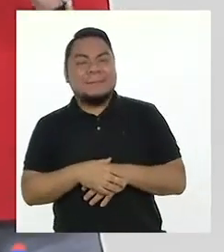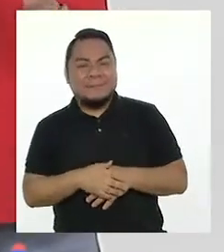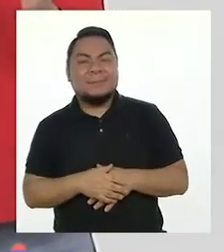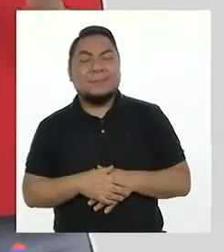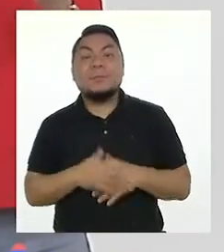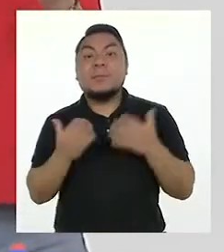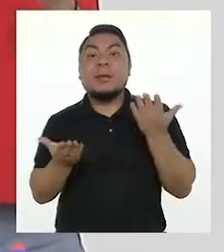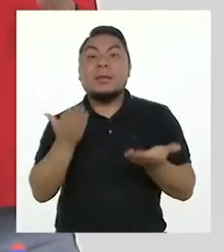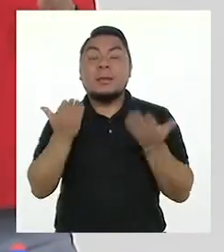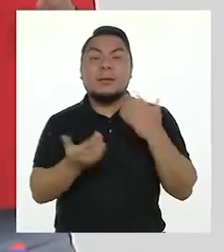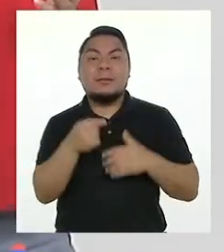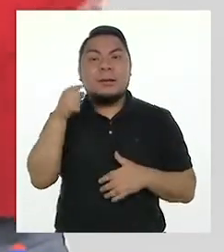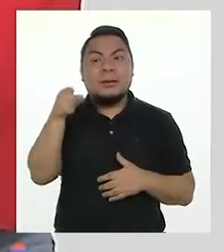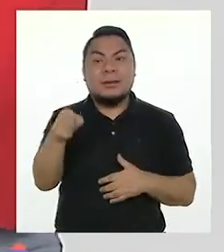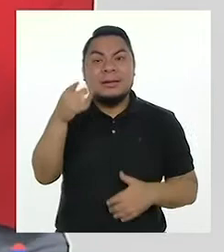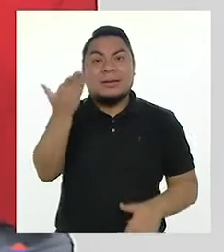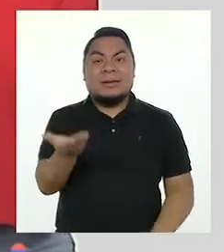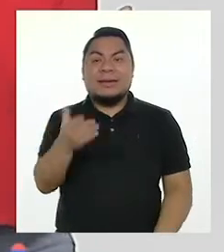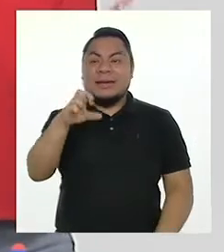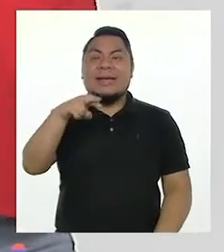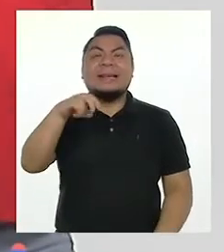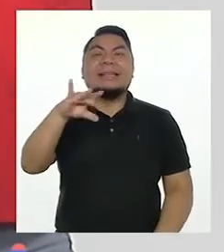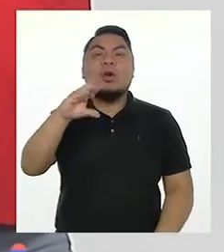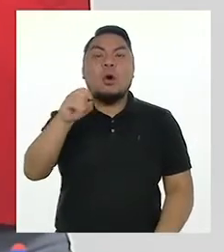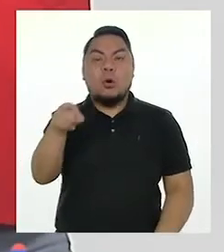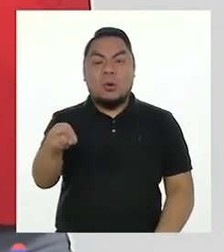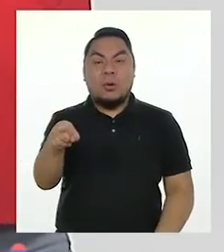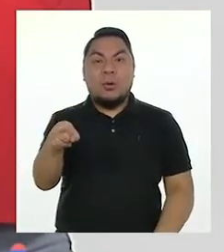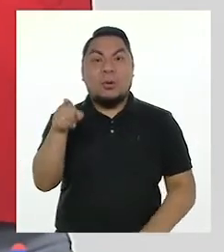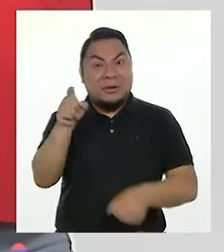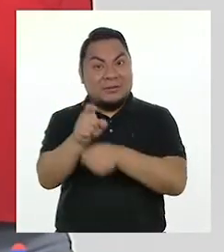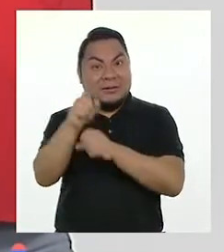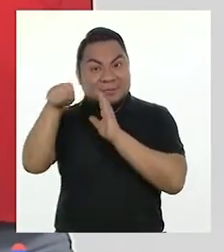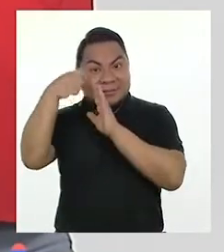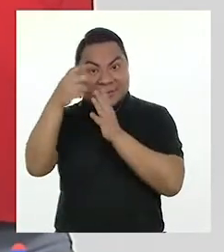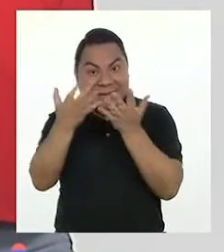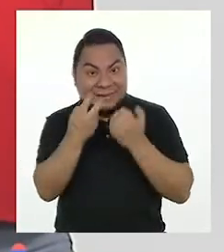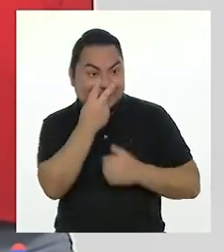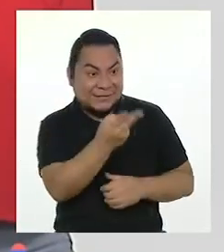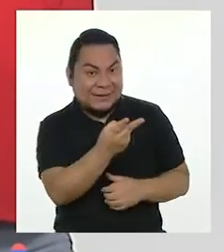Tal vez Enrico nos pueda ayudar. ¿Quieres ver el video?